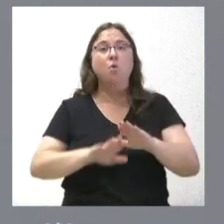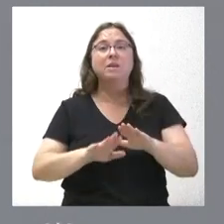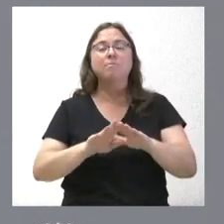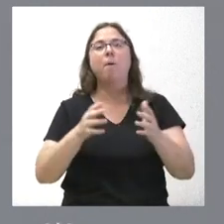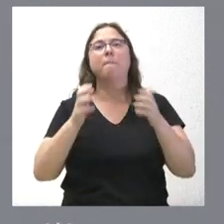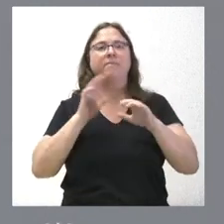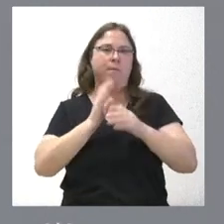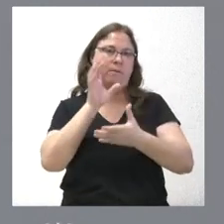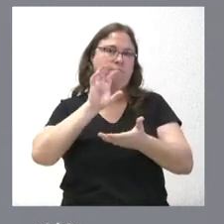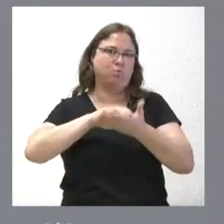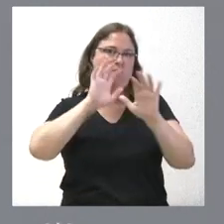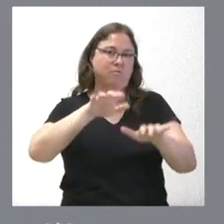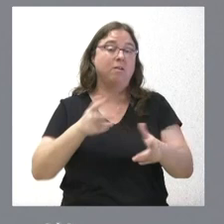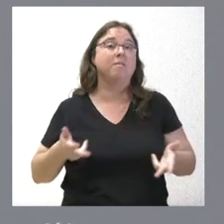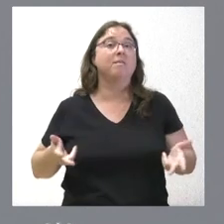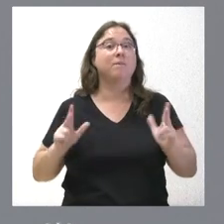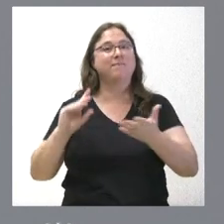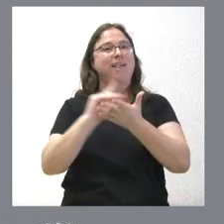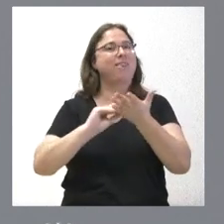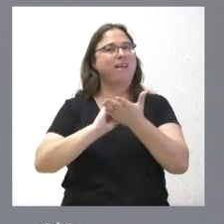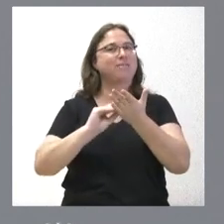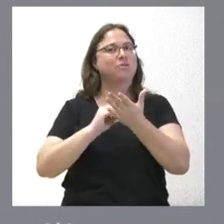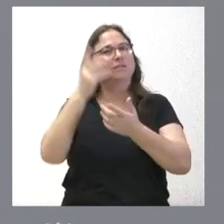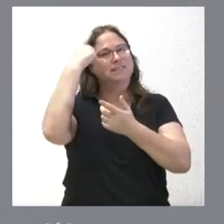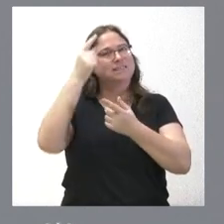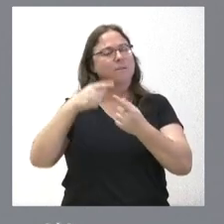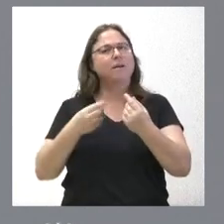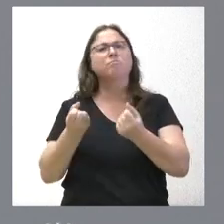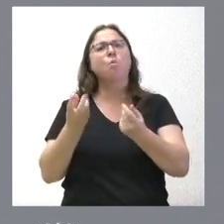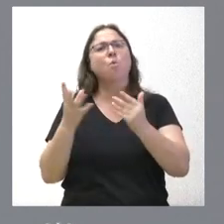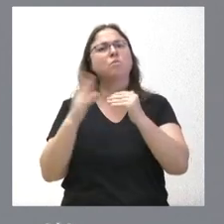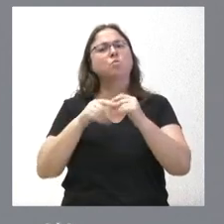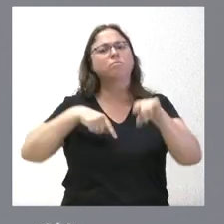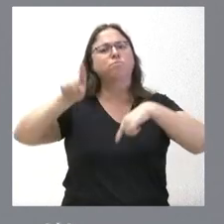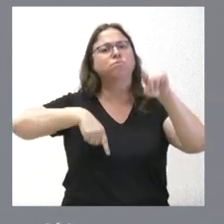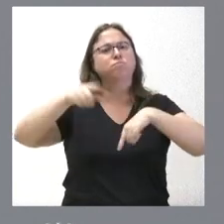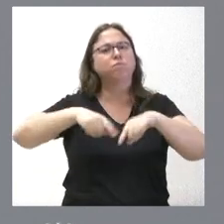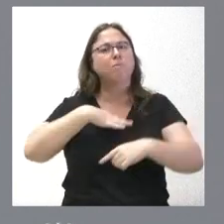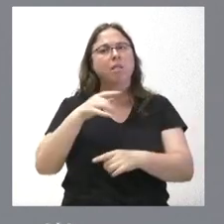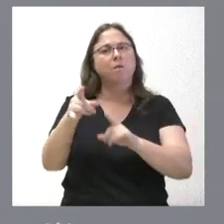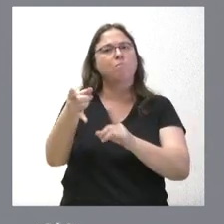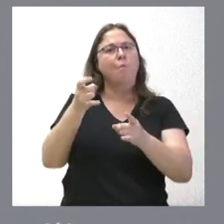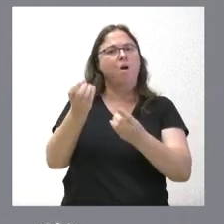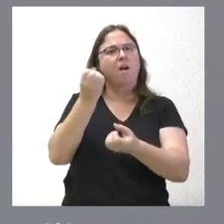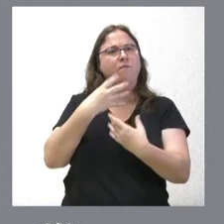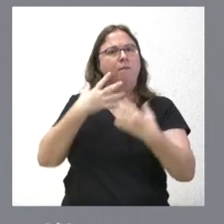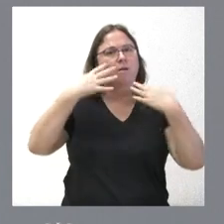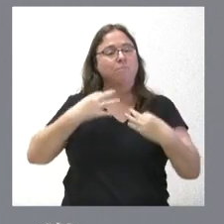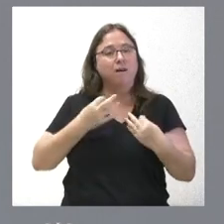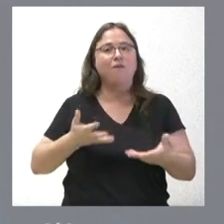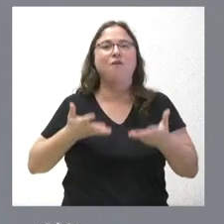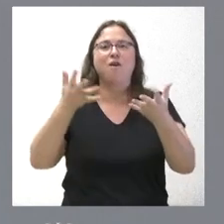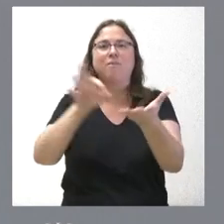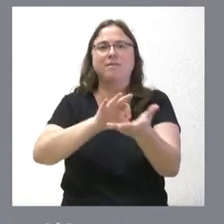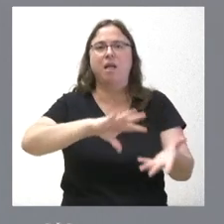Junta, para la Administración, que es permitir disponer de datos de movilidad fidelignos para poder planificar mejor servicios al conjunto de los